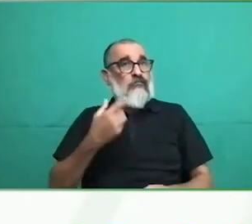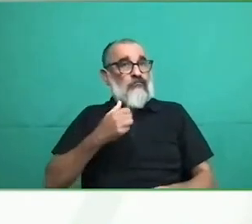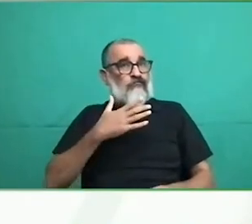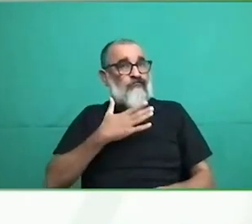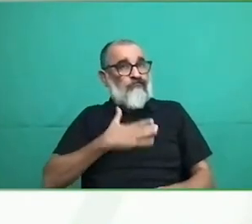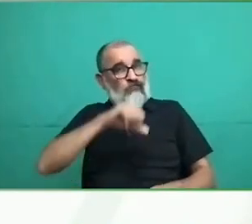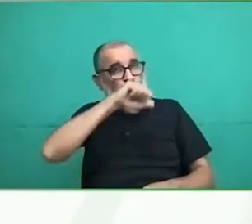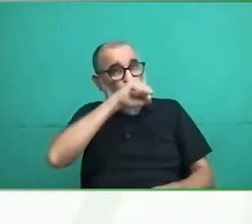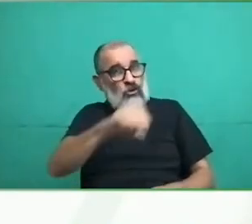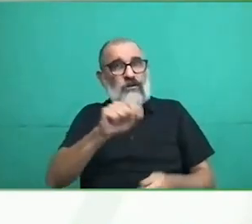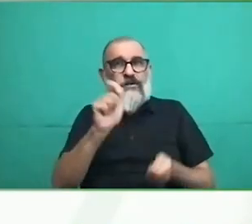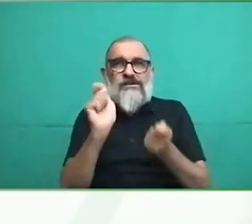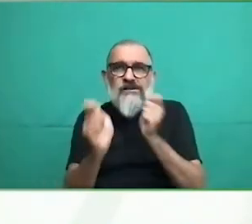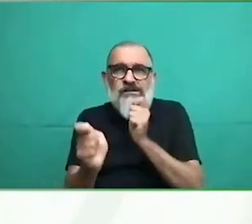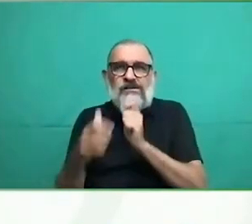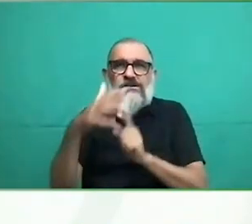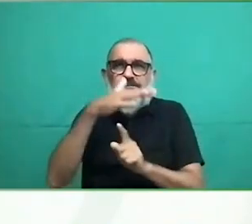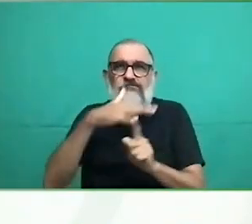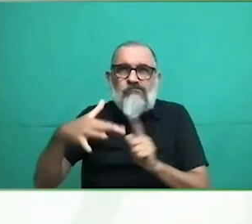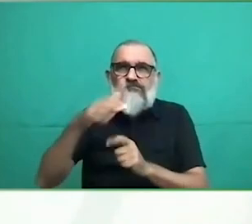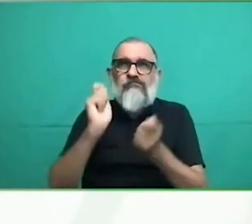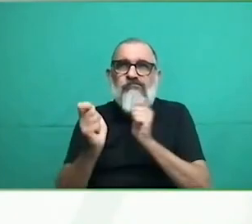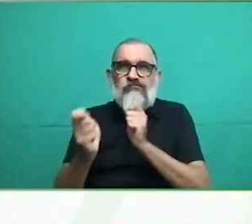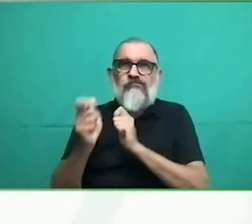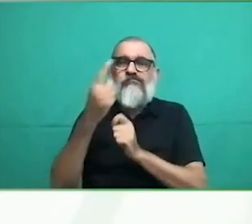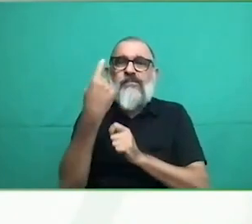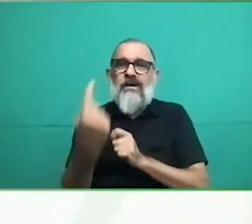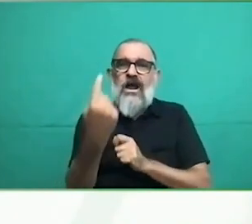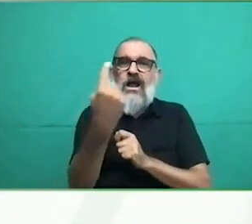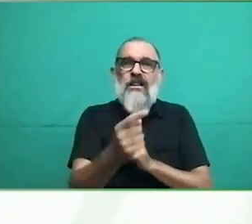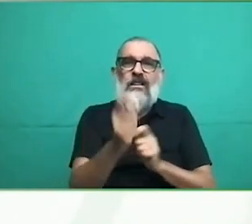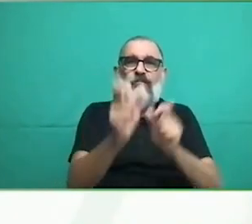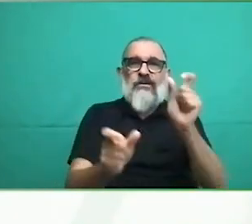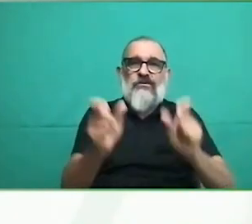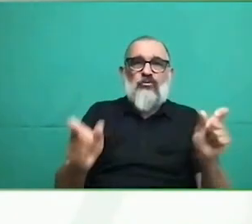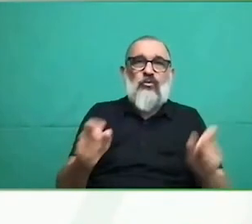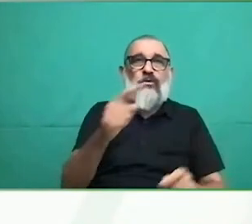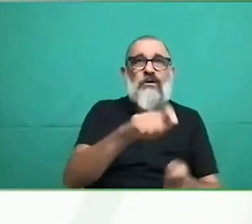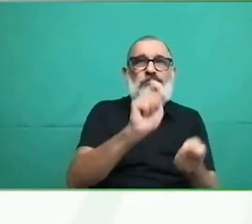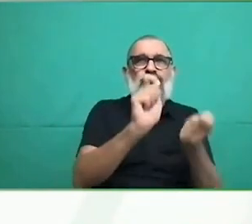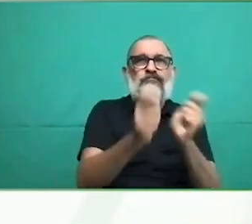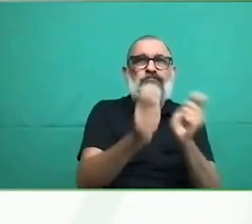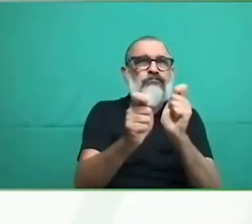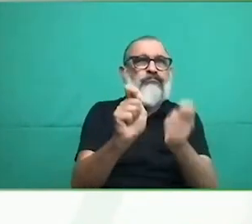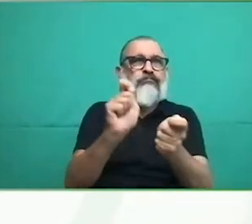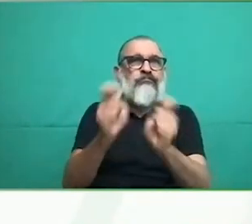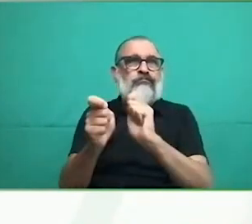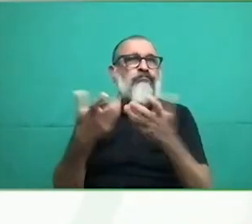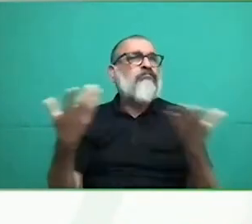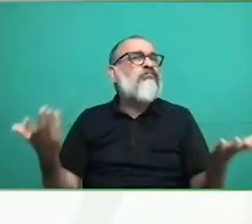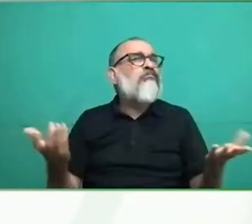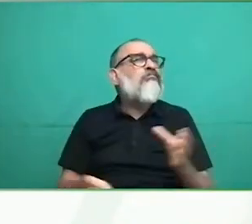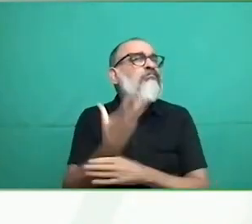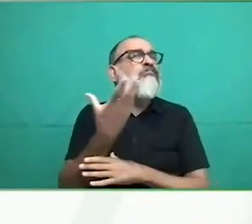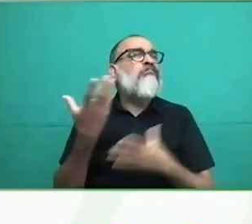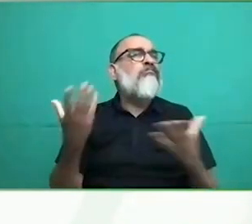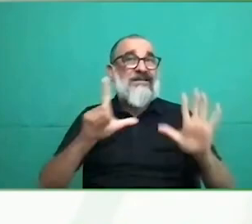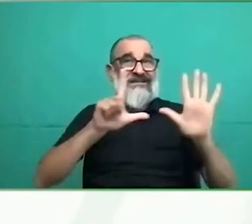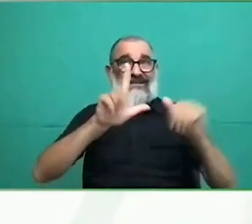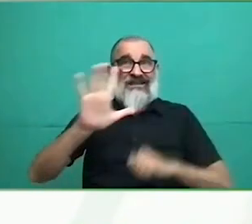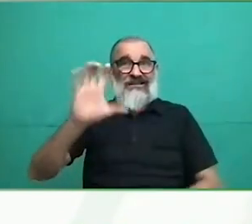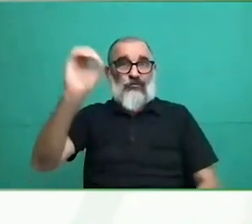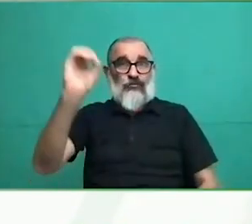Top House, que es un proyecto europeo que lideró la Fundación ESL, que hoy nos acoge a King Zero Project, fue un poco nuestra